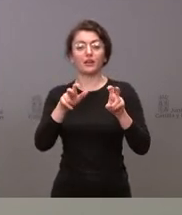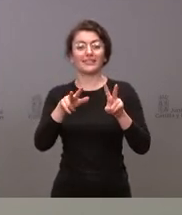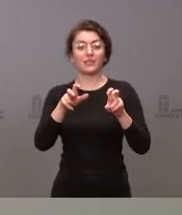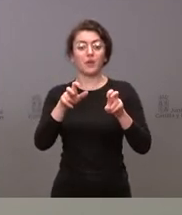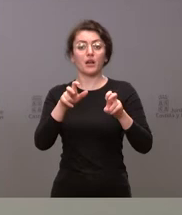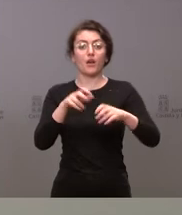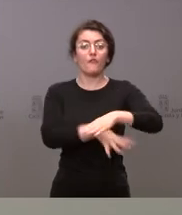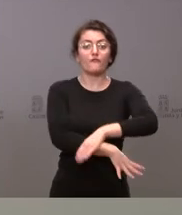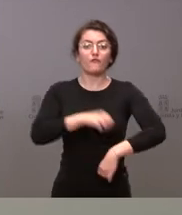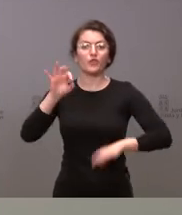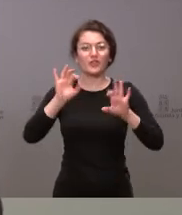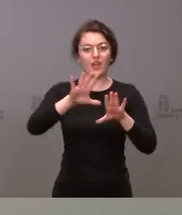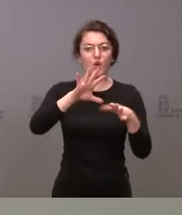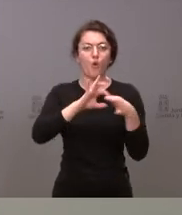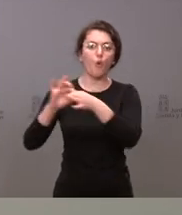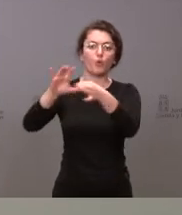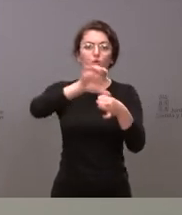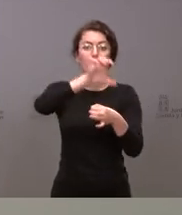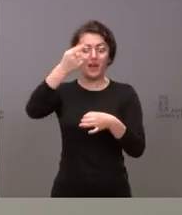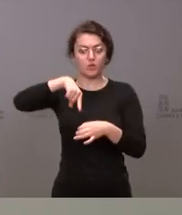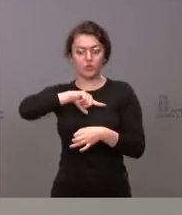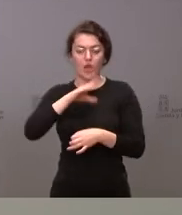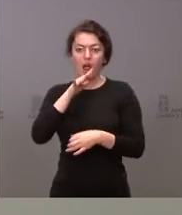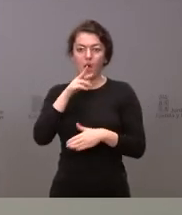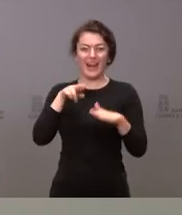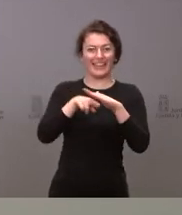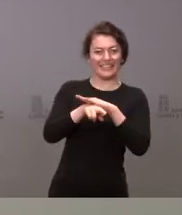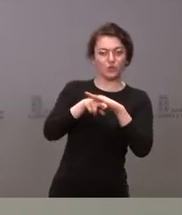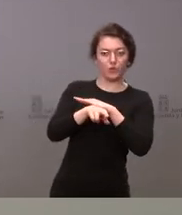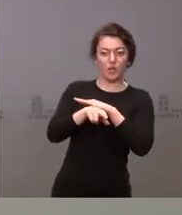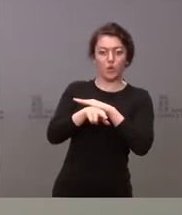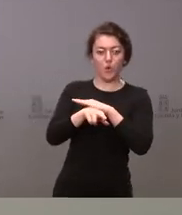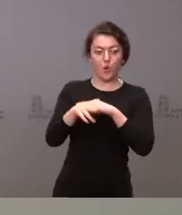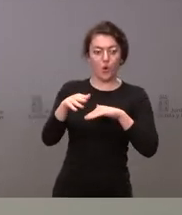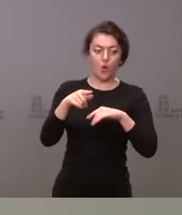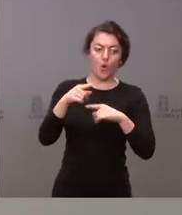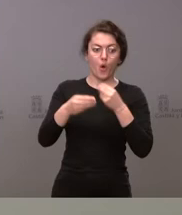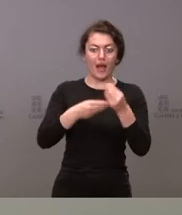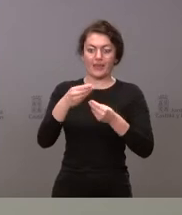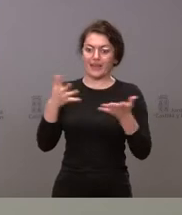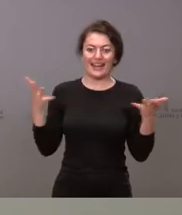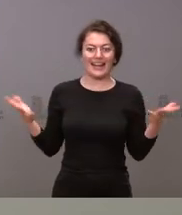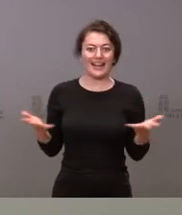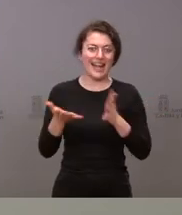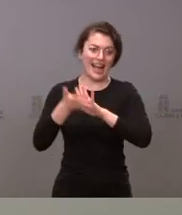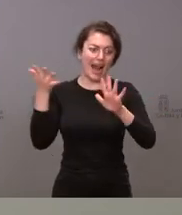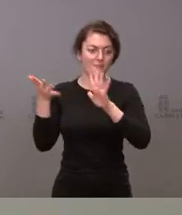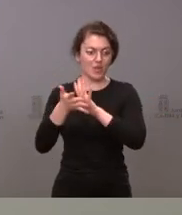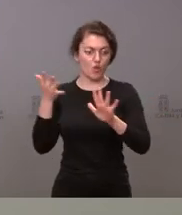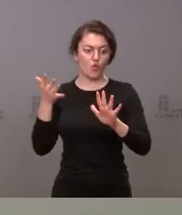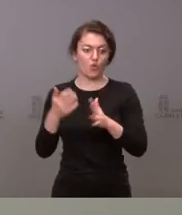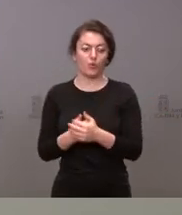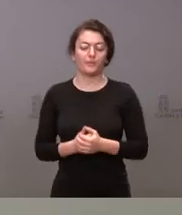la Unión Europea nosotros los estamos gestionando con la máxima agilidad posible de hecho